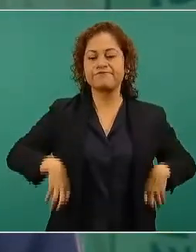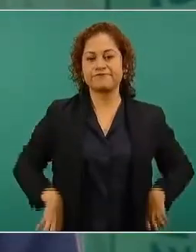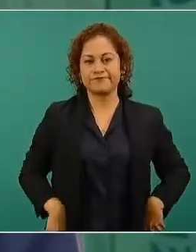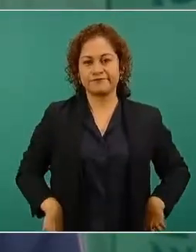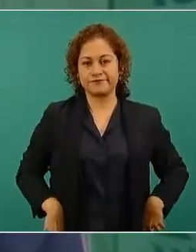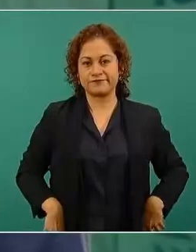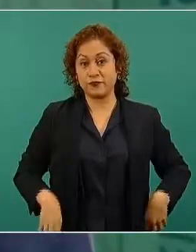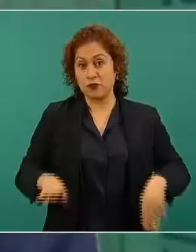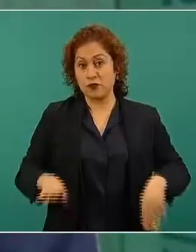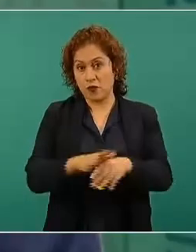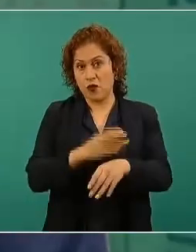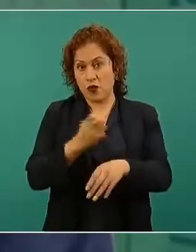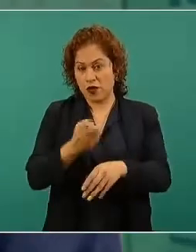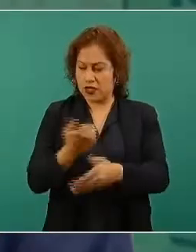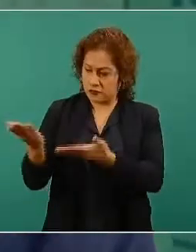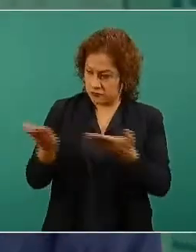expliquen los directivos de la comisión comisión y por